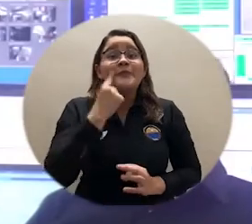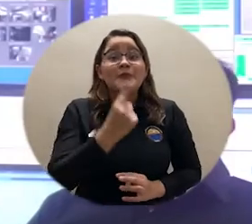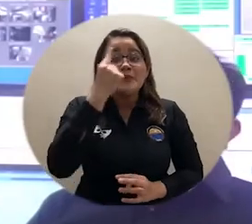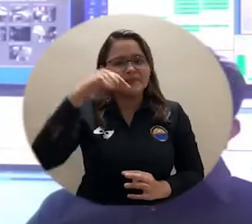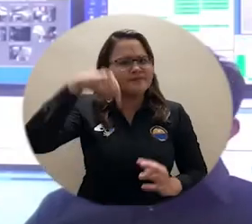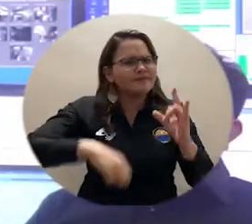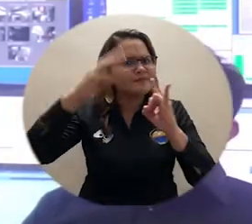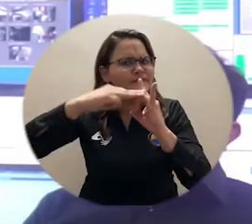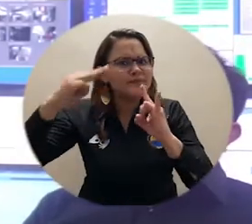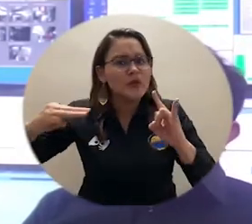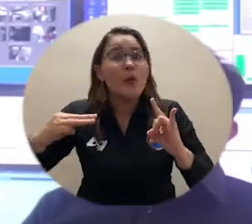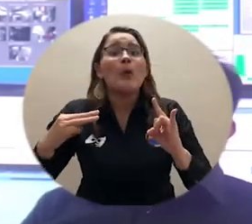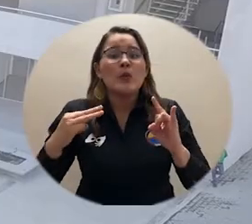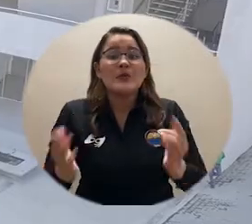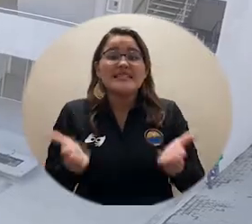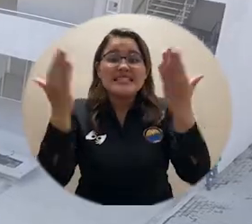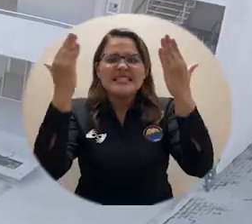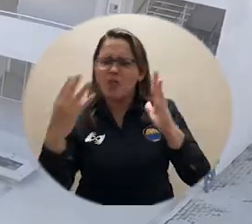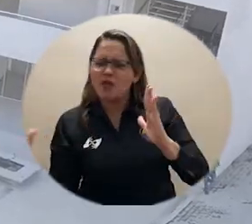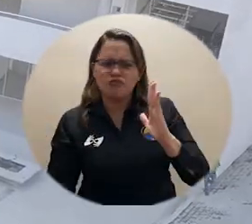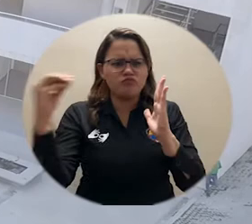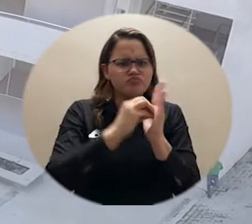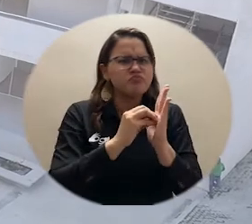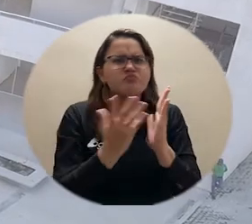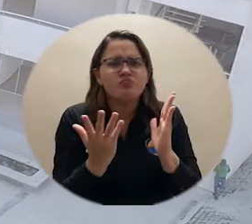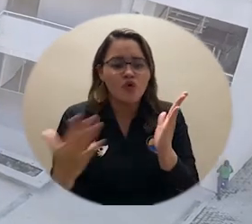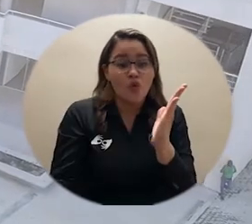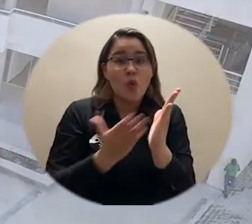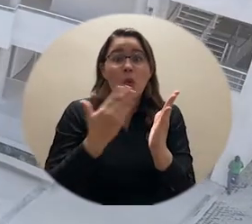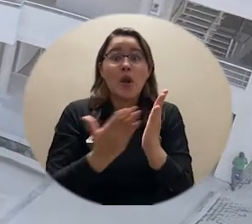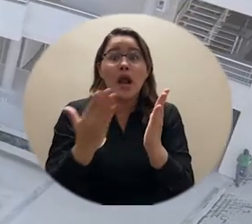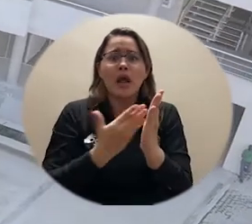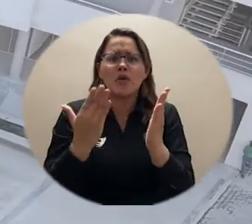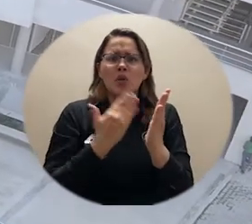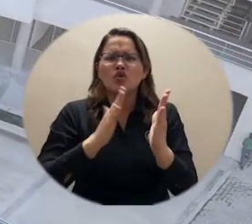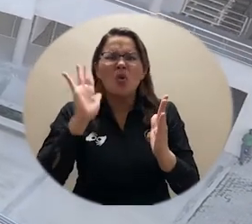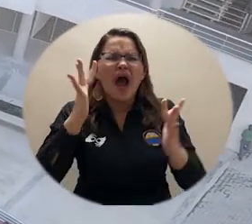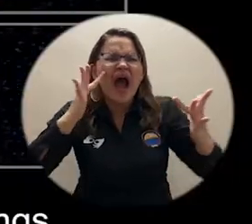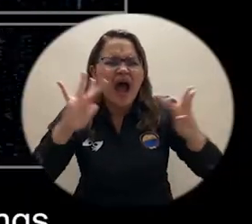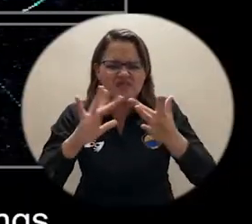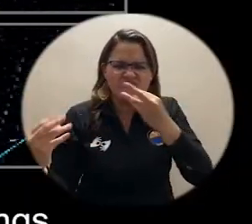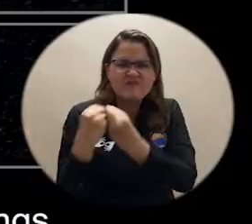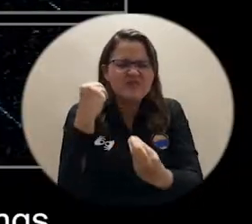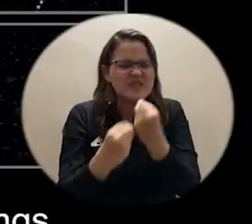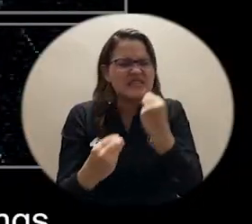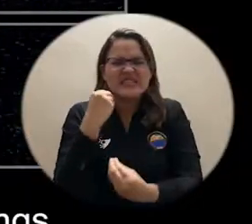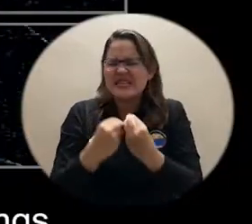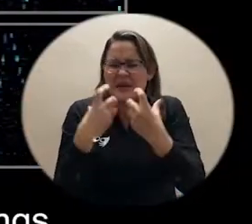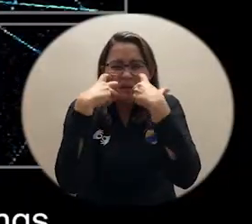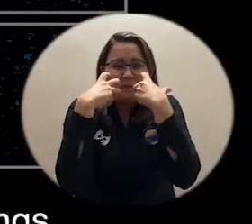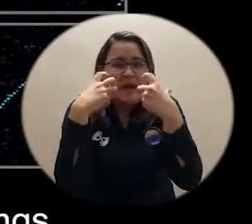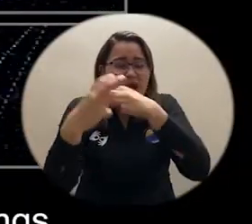Por primera vez, la Universidad del Magdalena incluye su nombre en una de las revistas con mayor posicionamiento en el estudio de la física en el mundo,